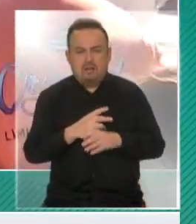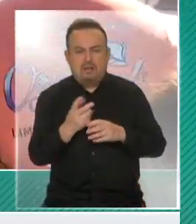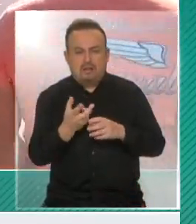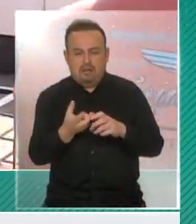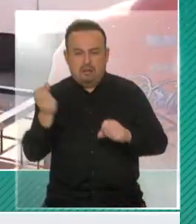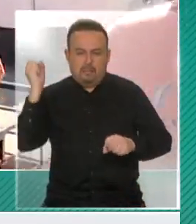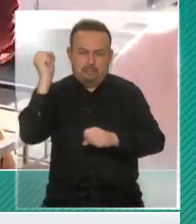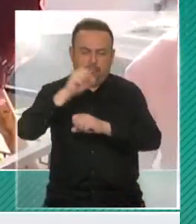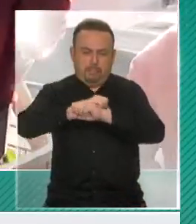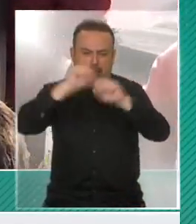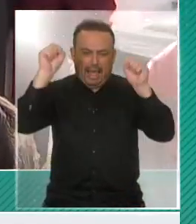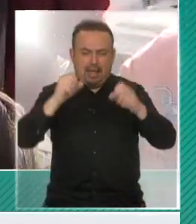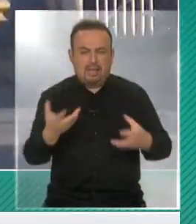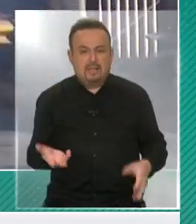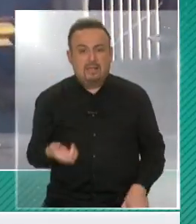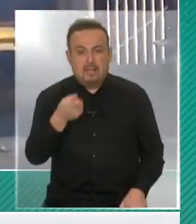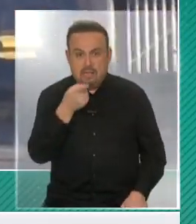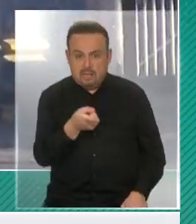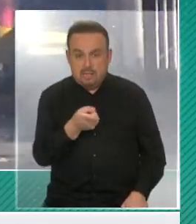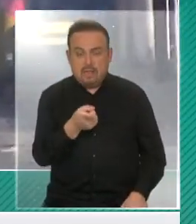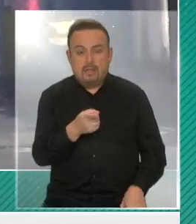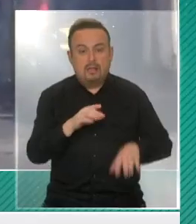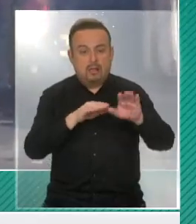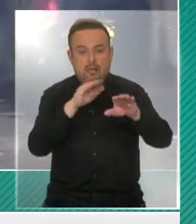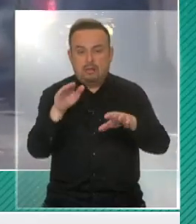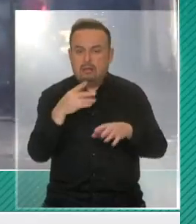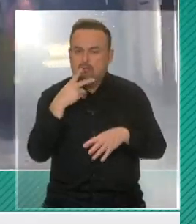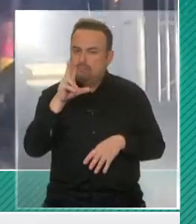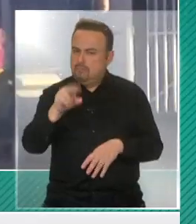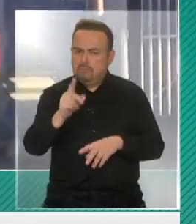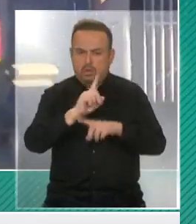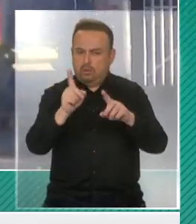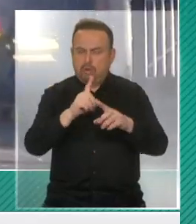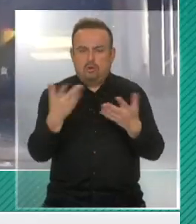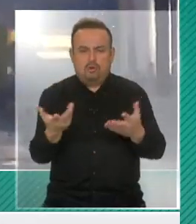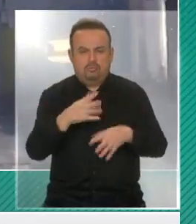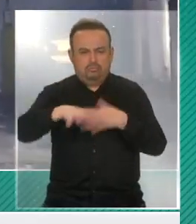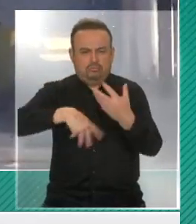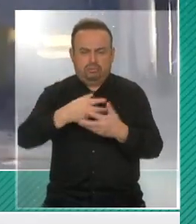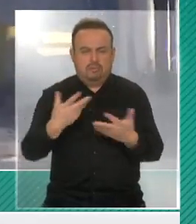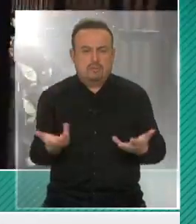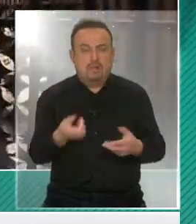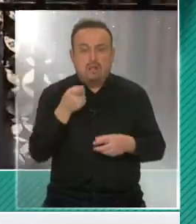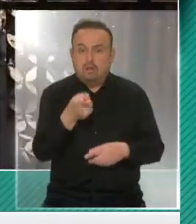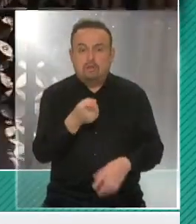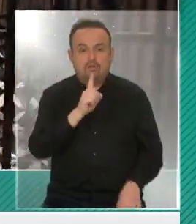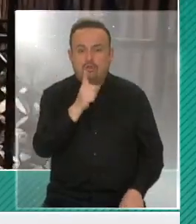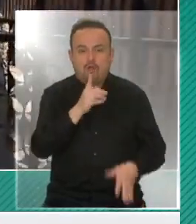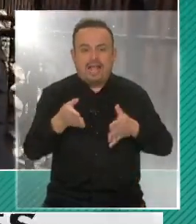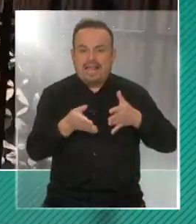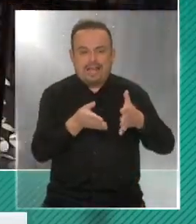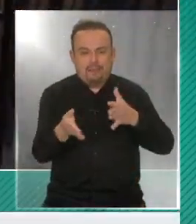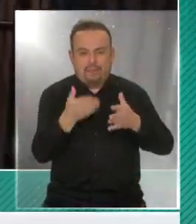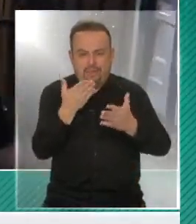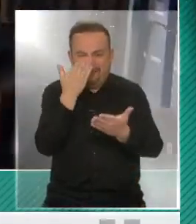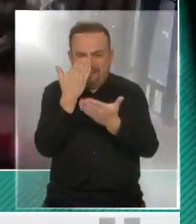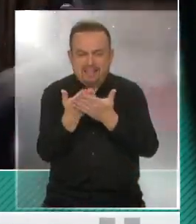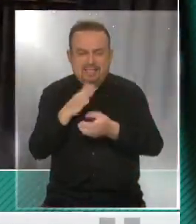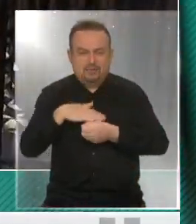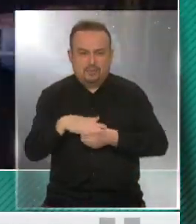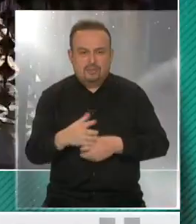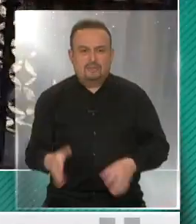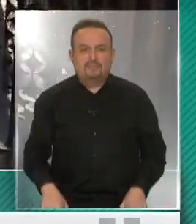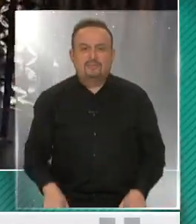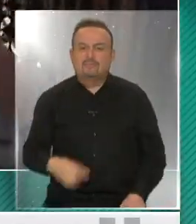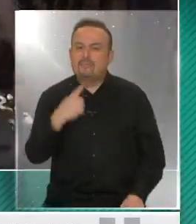incendiarias. Por lo tanto, también en eso, un llamado a rechazar la violencia, a condenar la violencia, porque la violencia no es el camino para enfrentar esta situación.